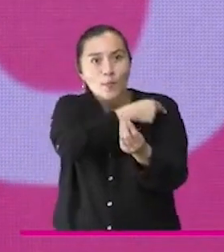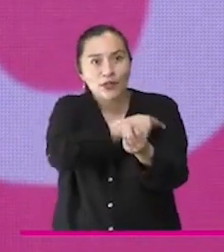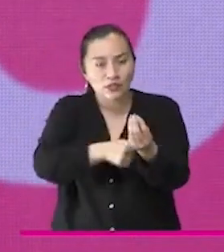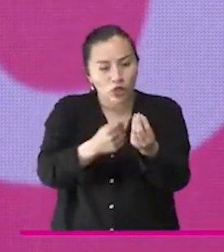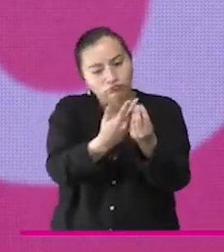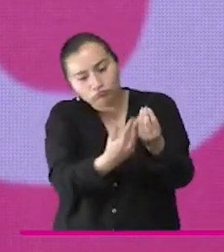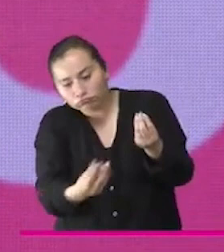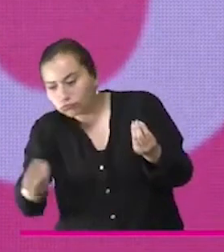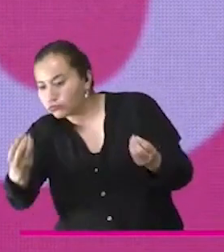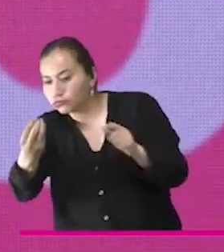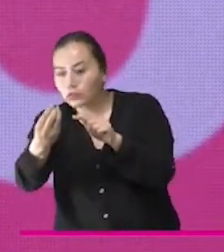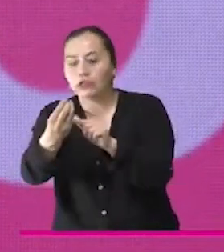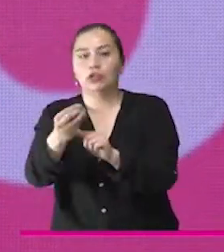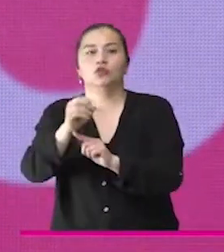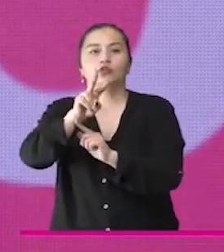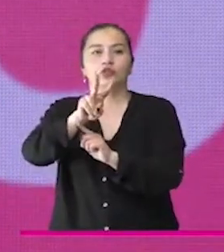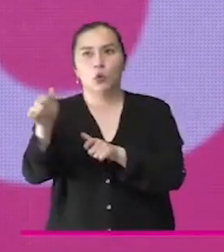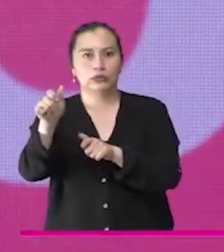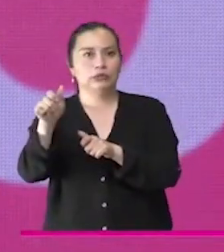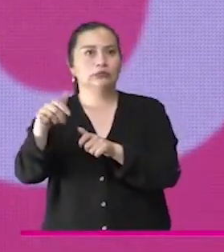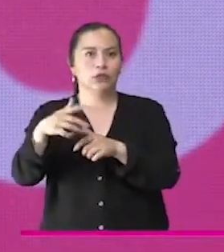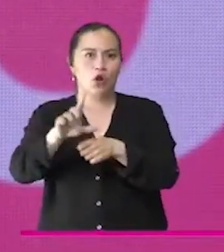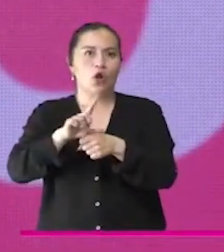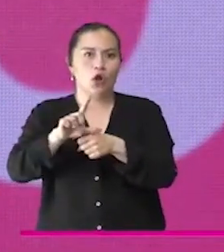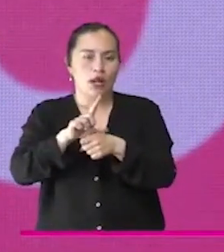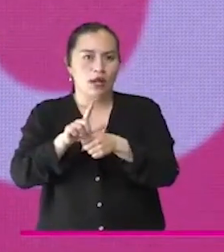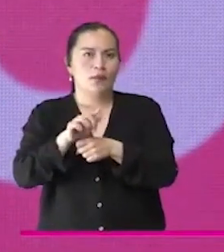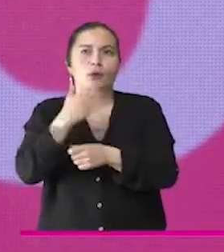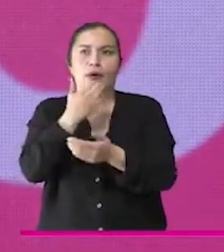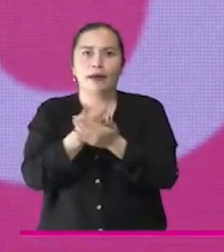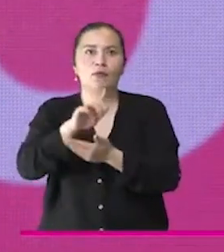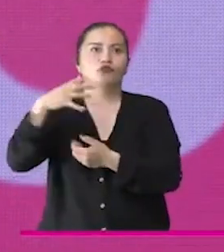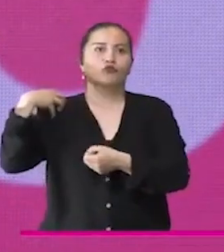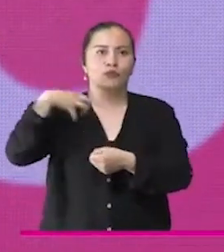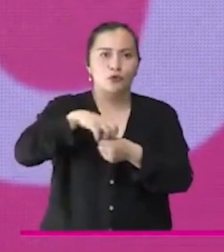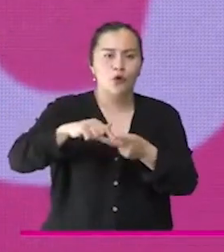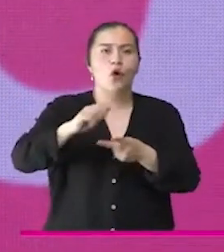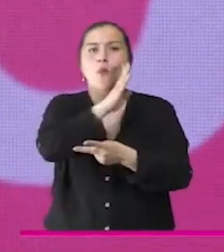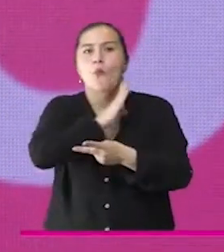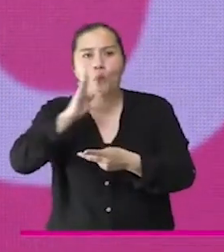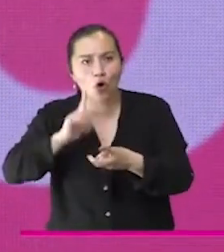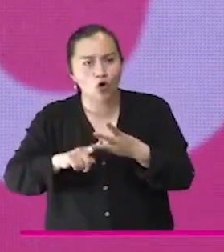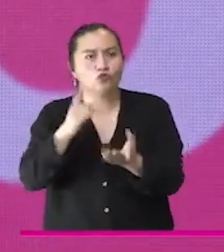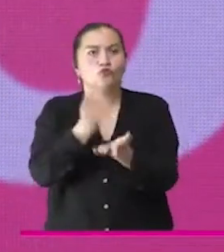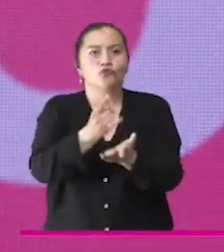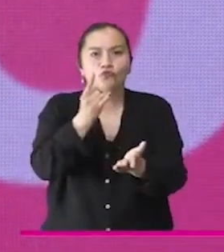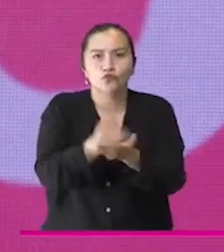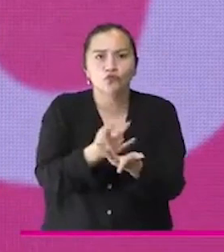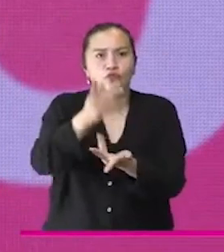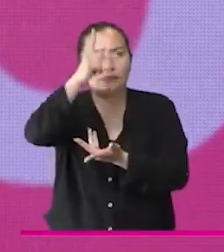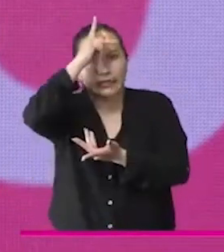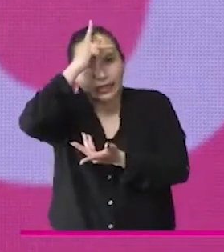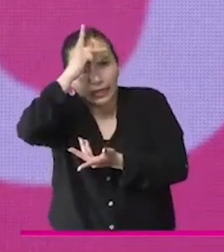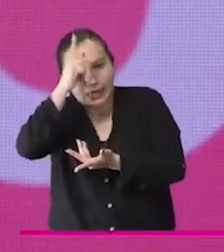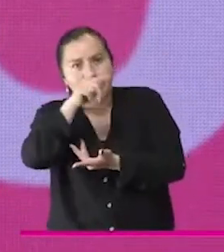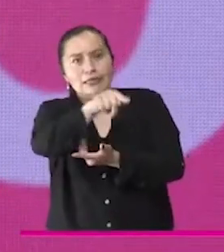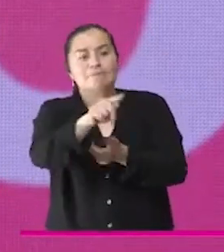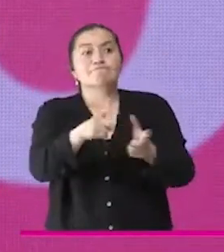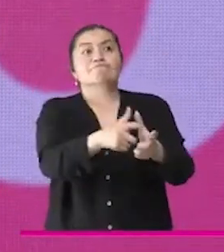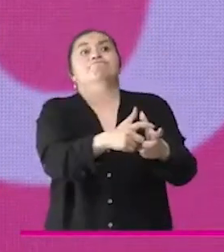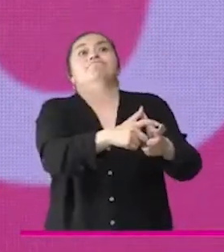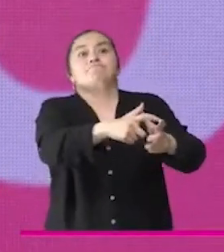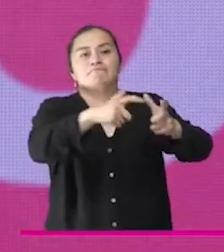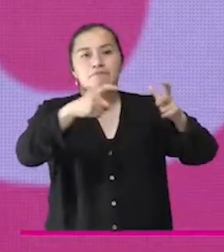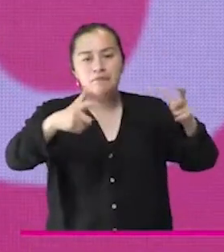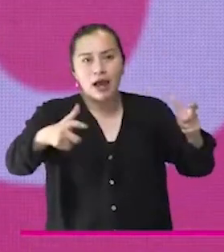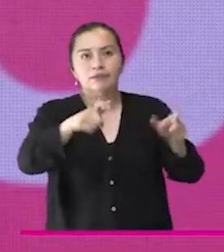hacemos en estos años de la Secretaría. Ciudad Bolívar, Bosa, Usme, Kennedy son las localidades en donde tenemos una